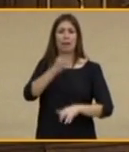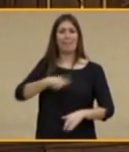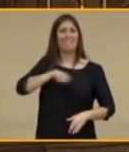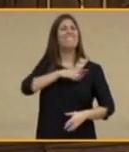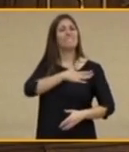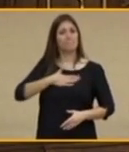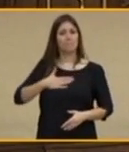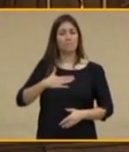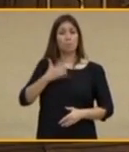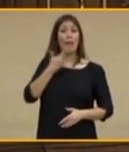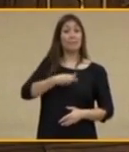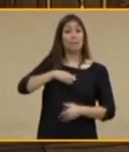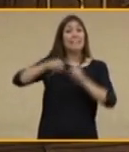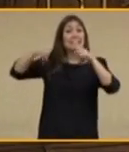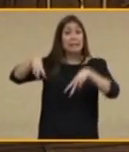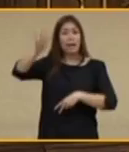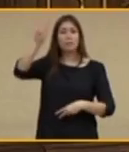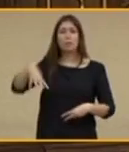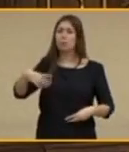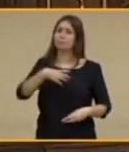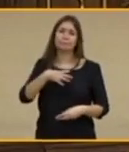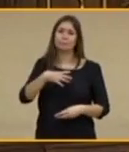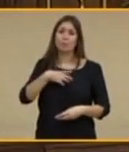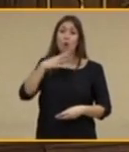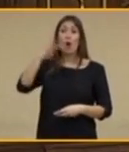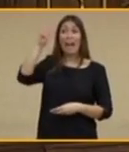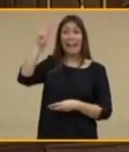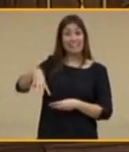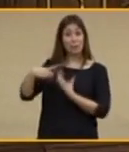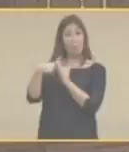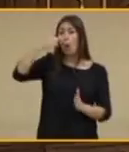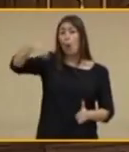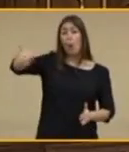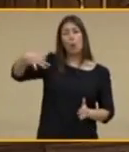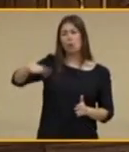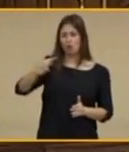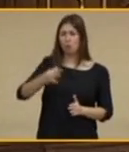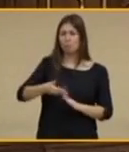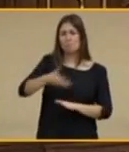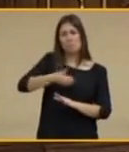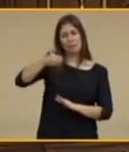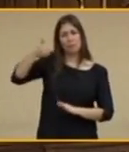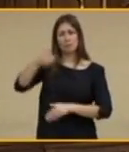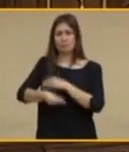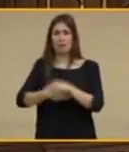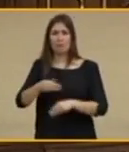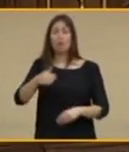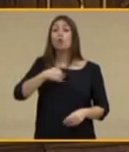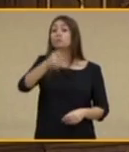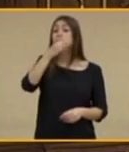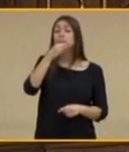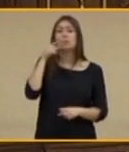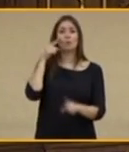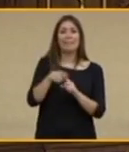España sin Cataluña ni concibo una Cataluña fuera de España y de Europa. Intervengo para reiterar algo que